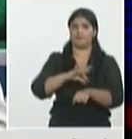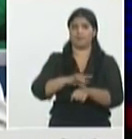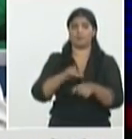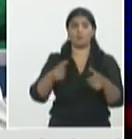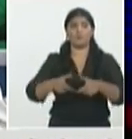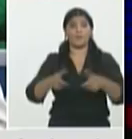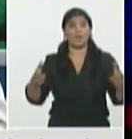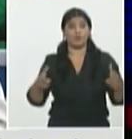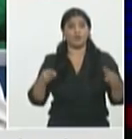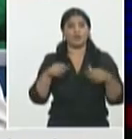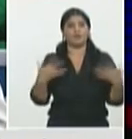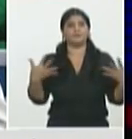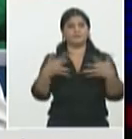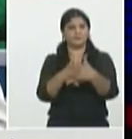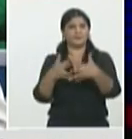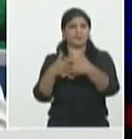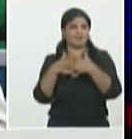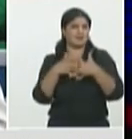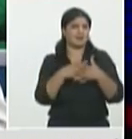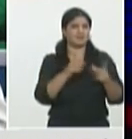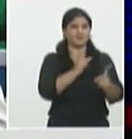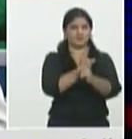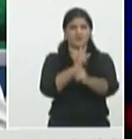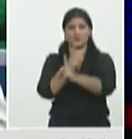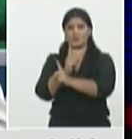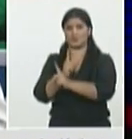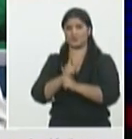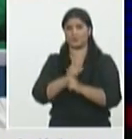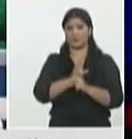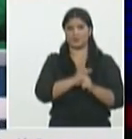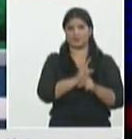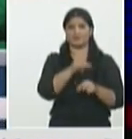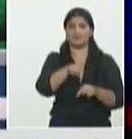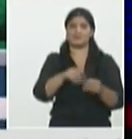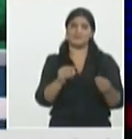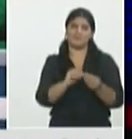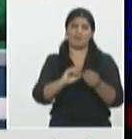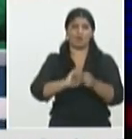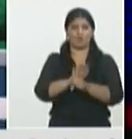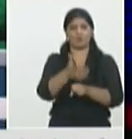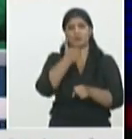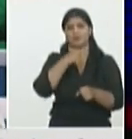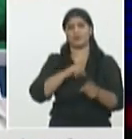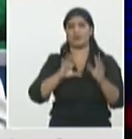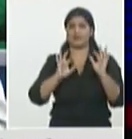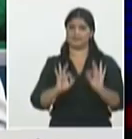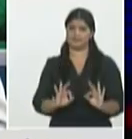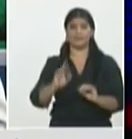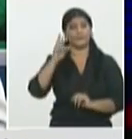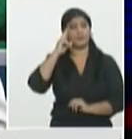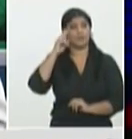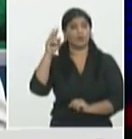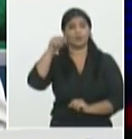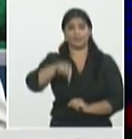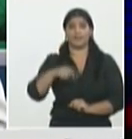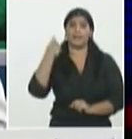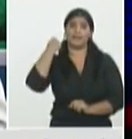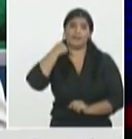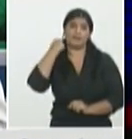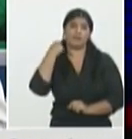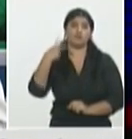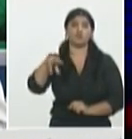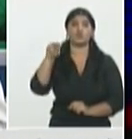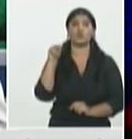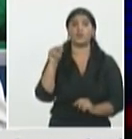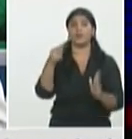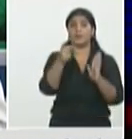vinculadas a estos importados después que se decidió se decidió este año en el mes